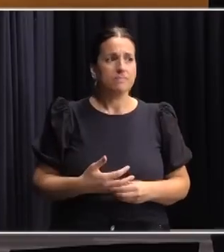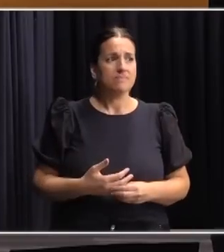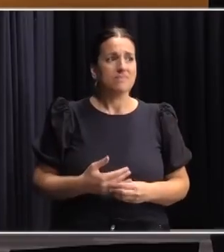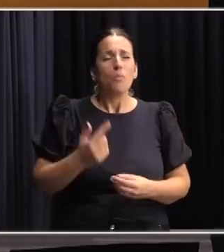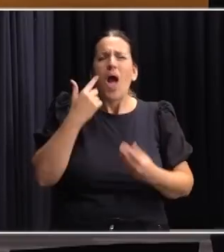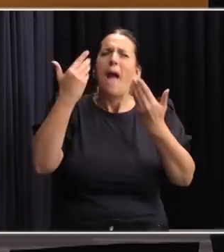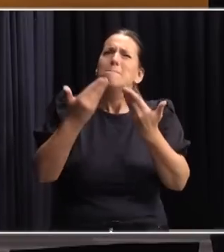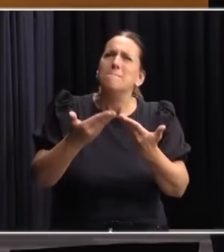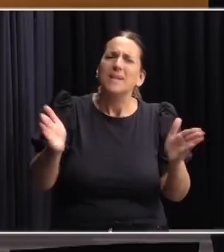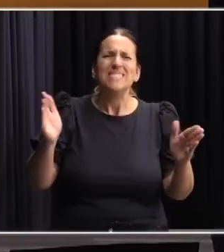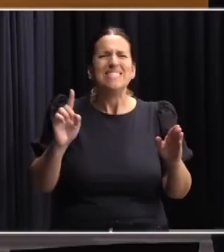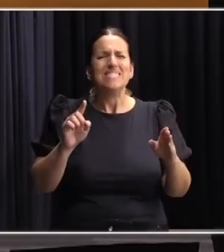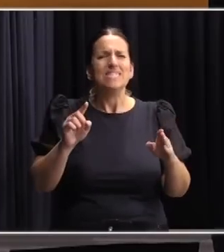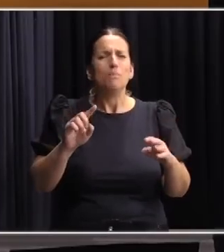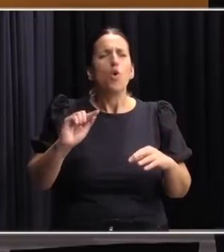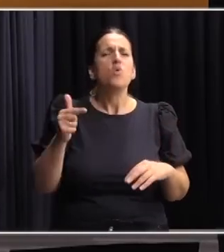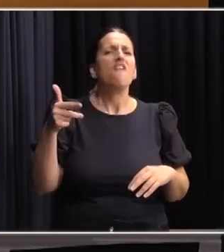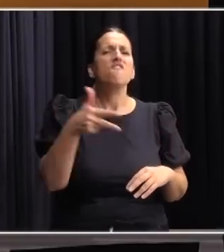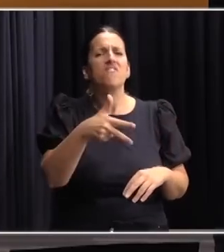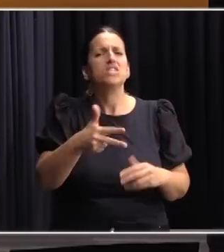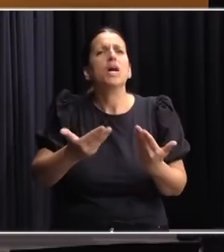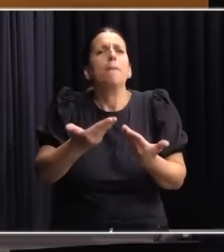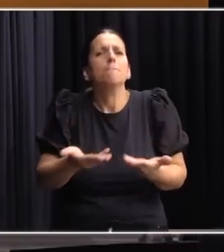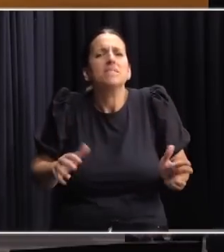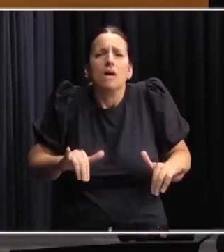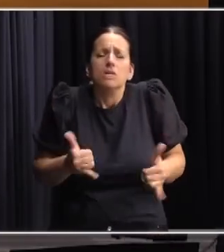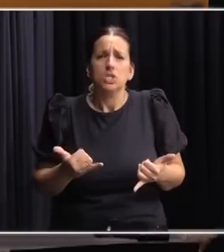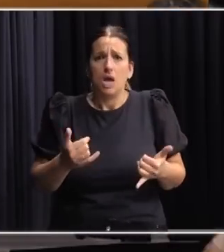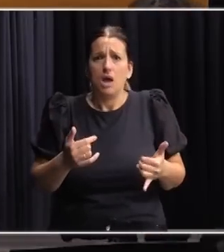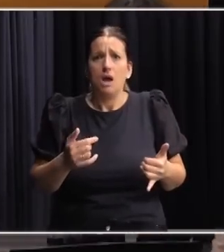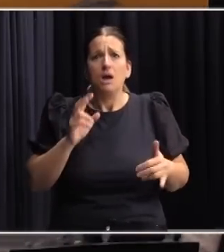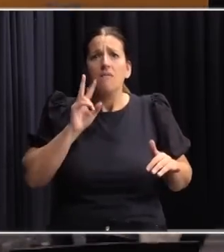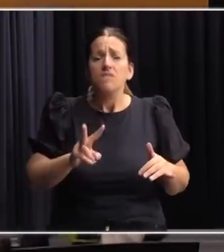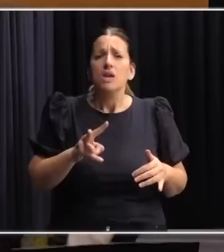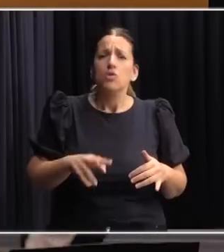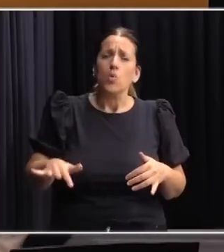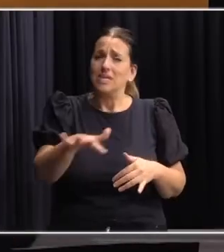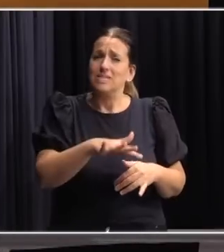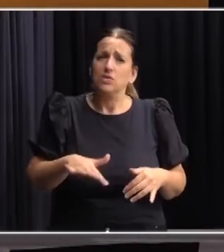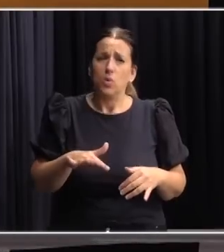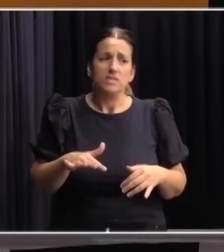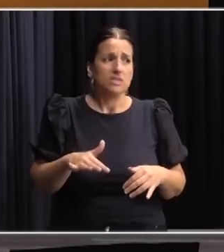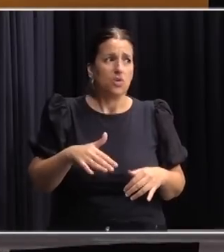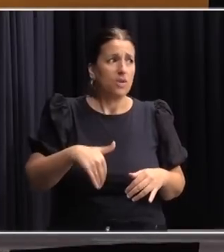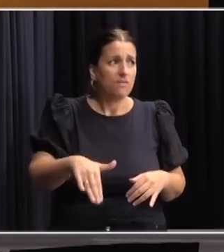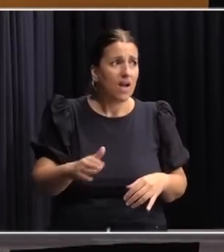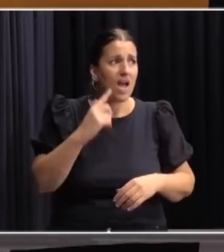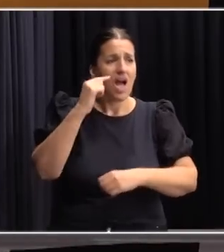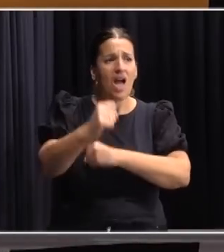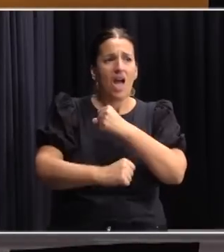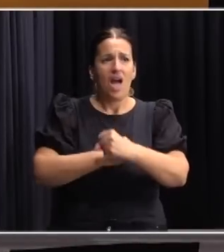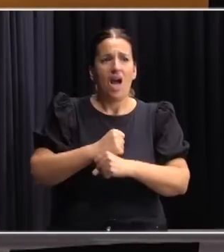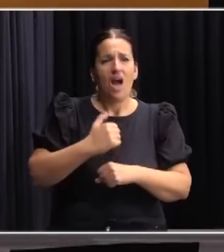principio hubo una fecha de entrada en vigencia teniendo en cuenta un costo hacia los años